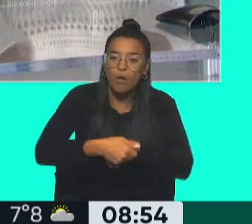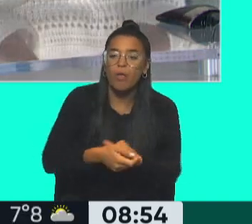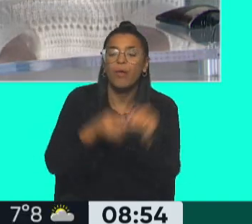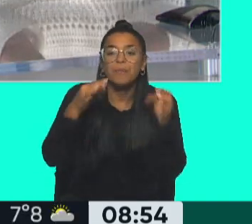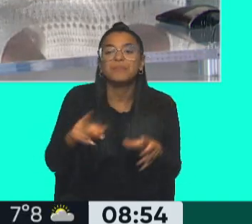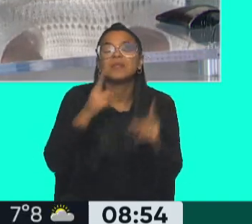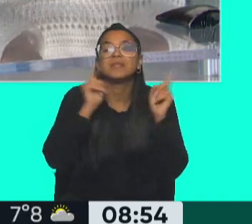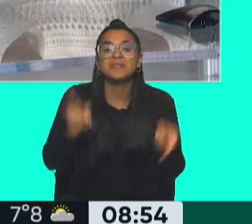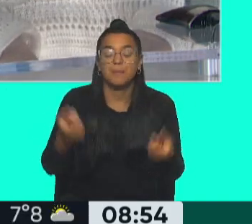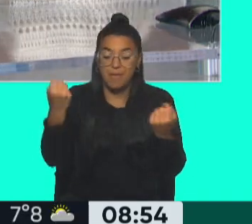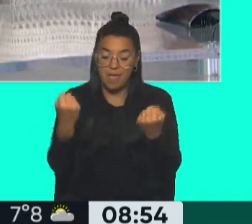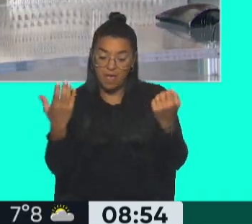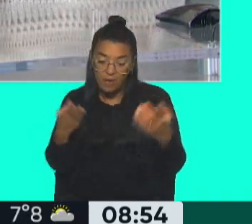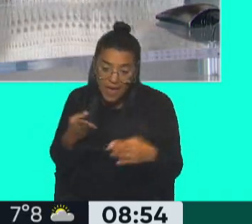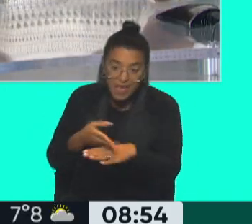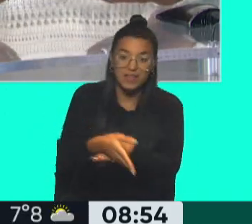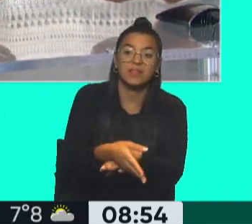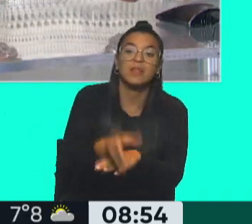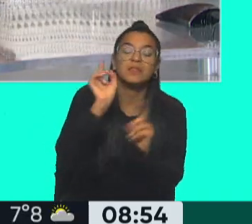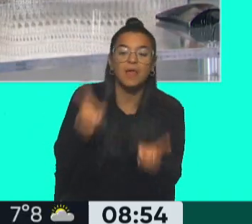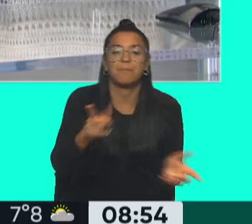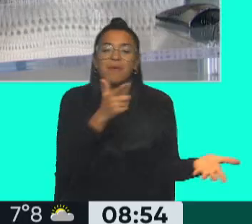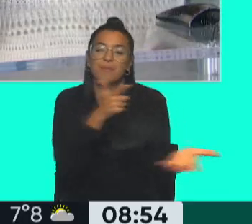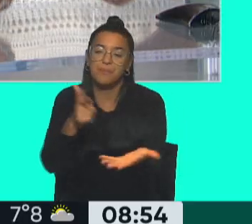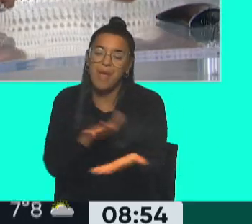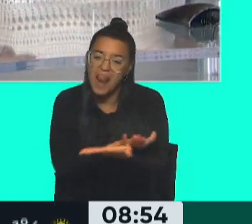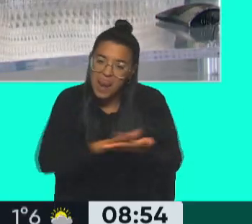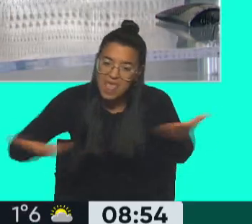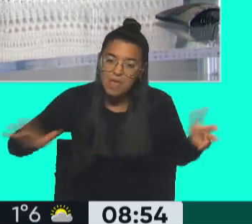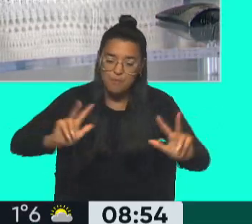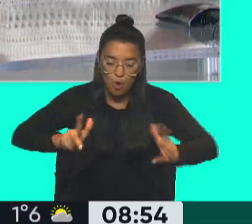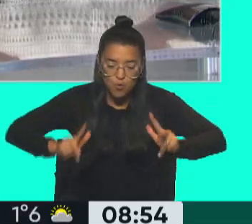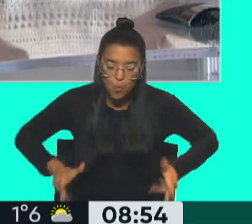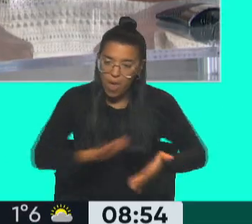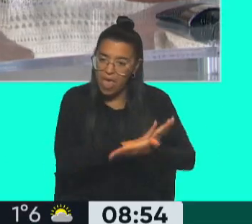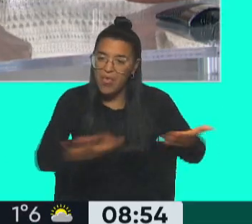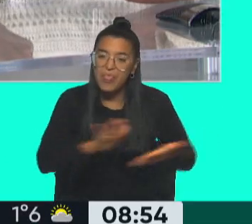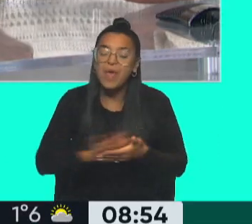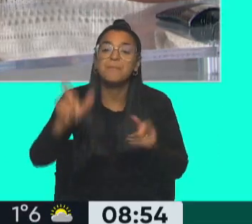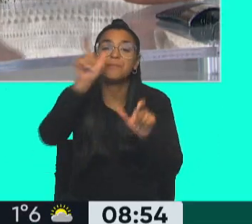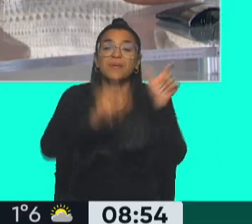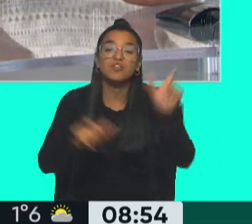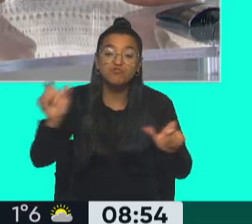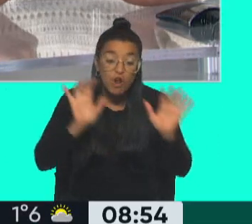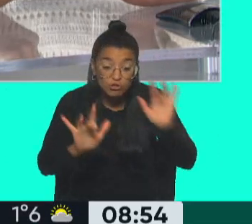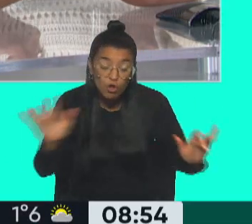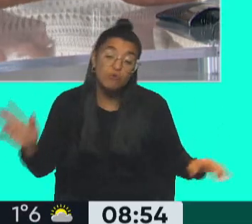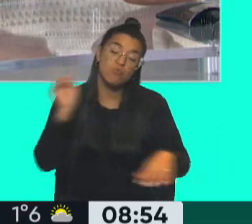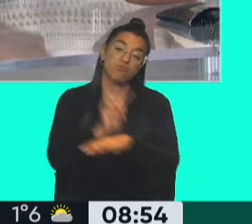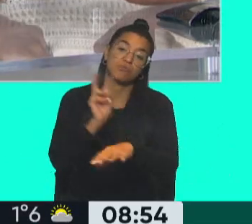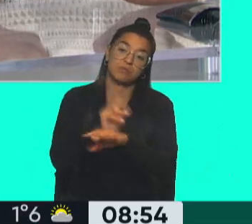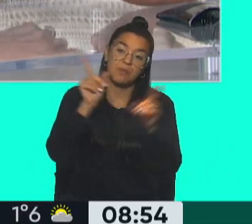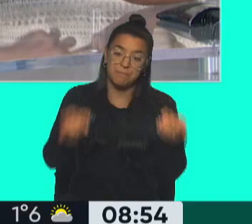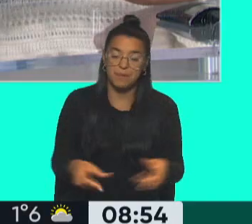los vehículos que ingresan a los establecimientos también sean desinfectados en sus ruedas y que las personas que los manipulen estén protegidas.